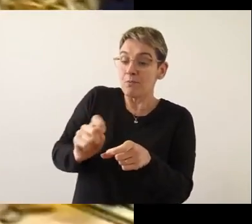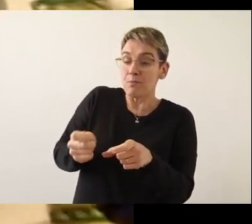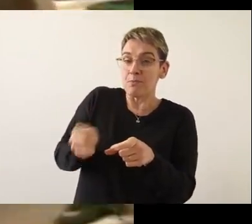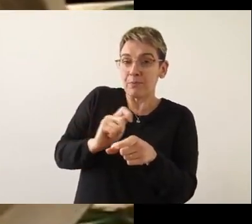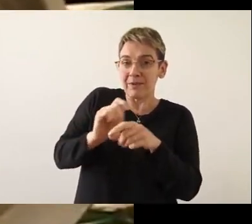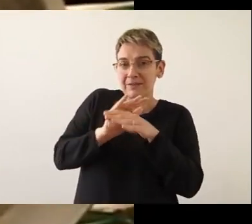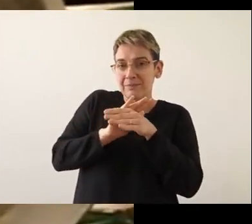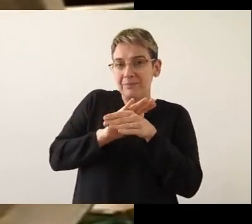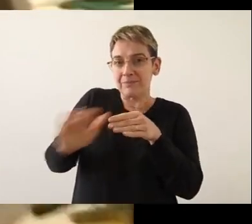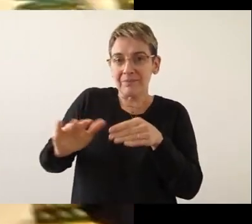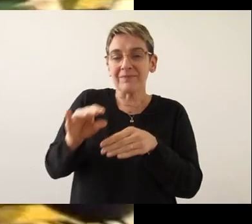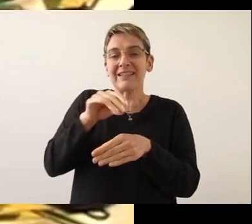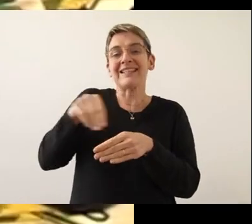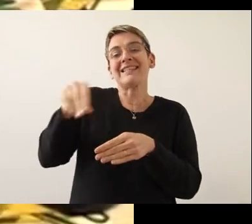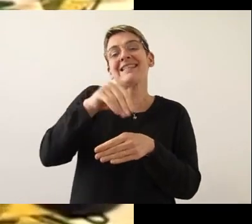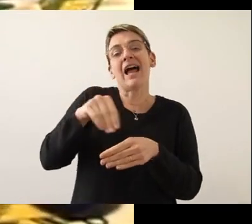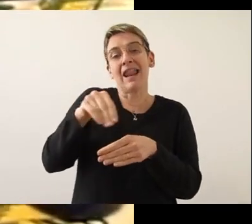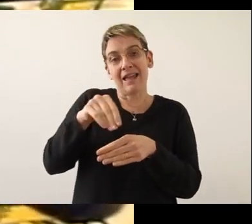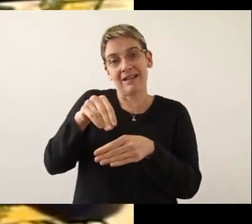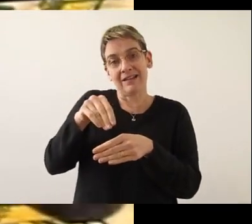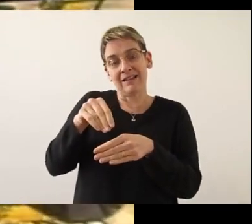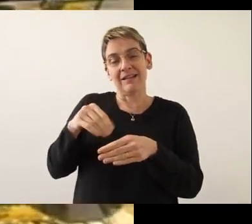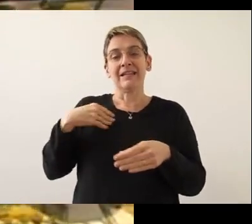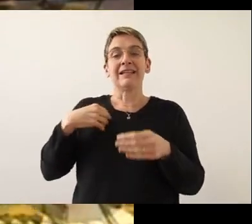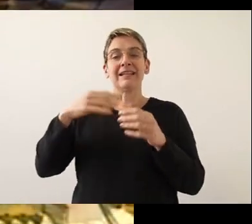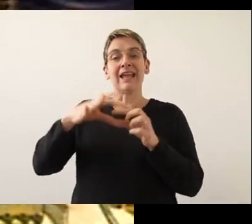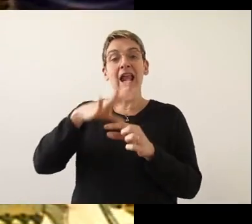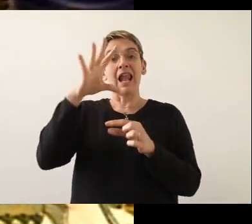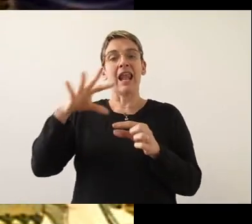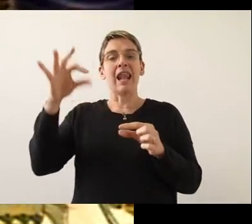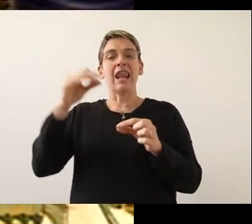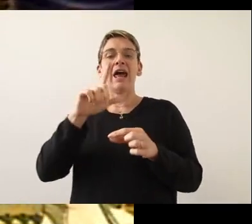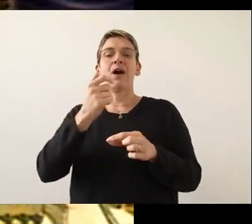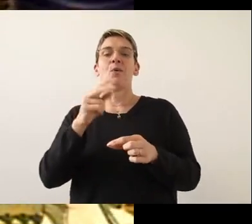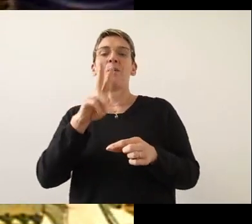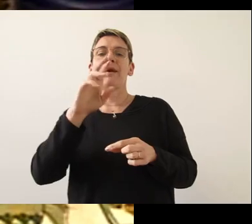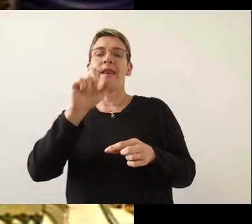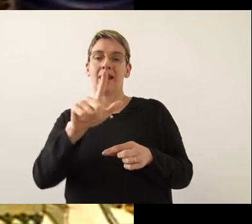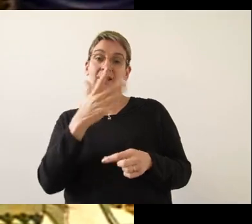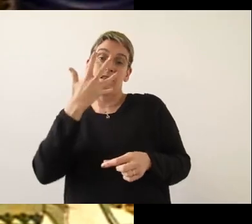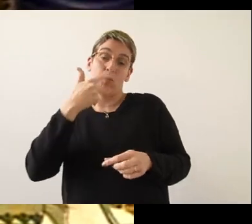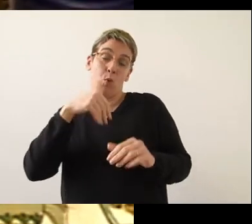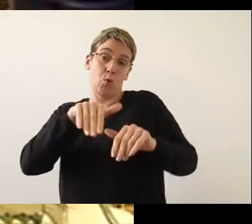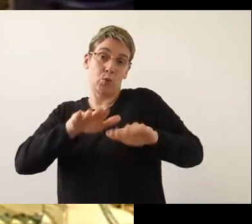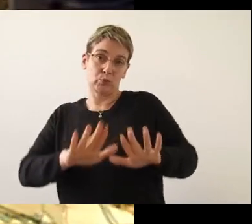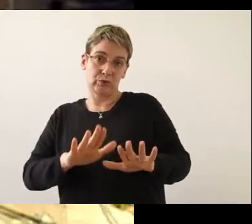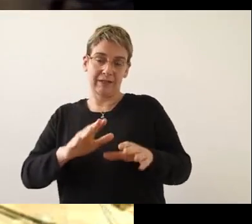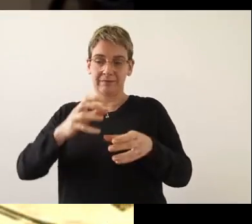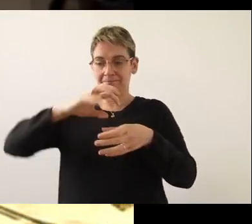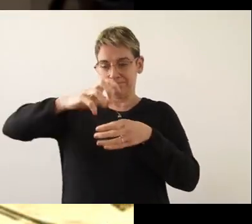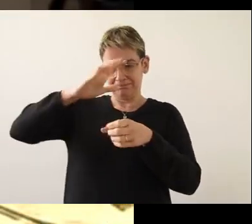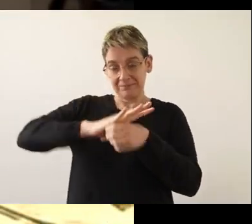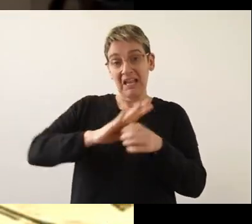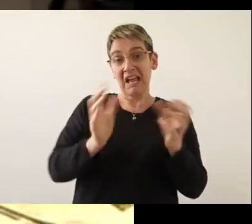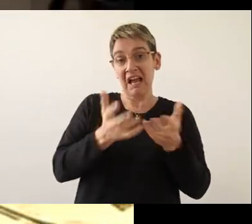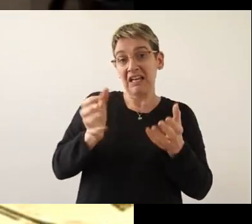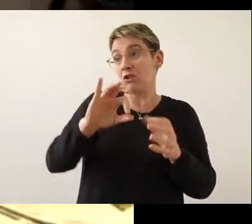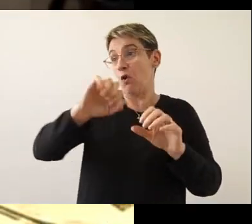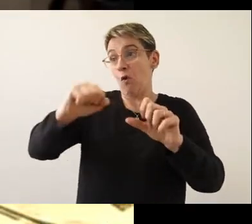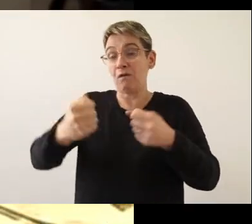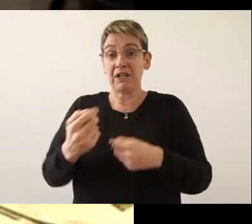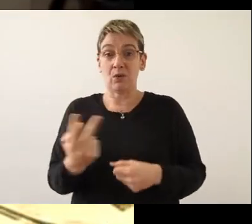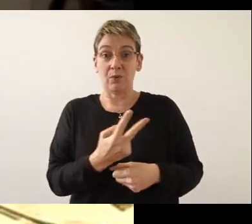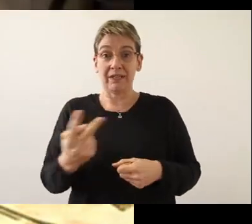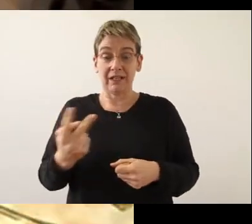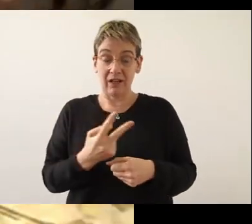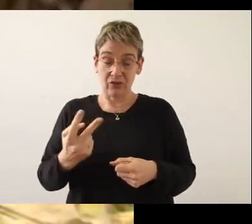cucharaditas a ras de sal fina y laurel a gusto. Se envasa en caliente o